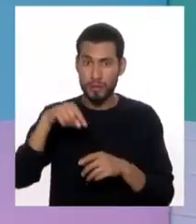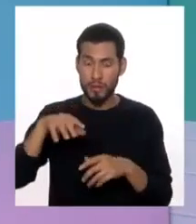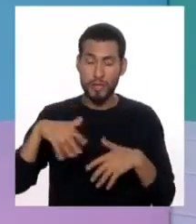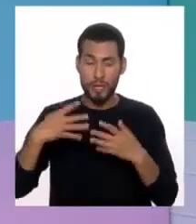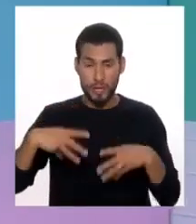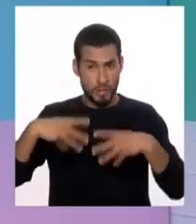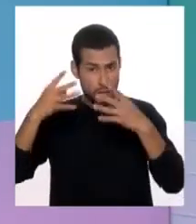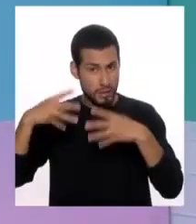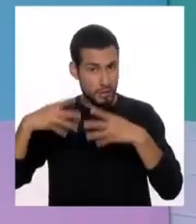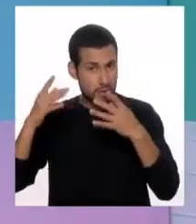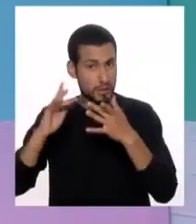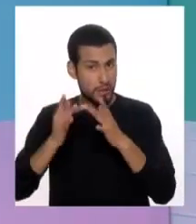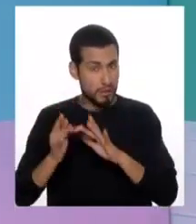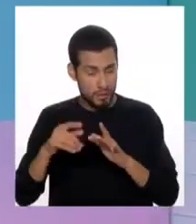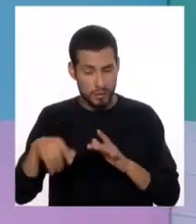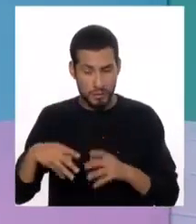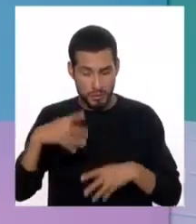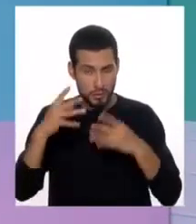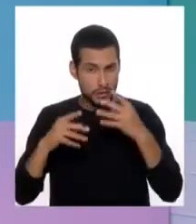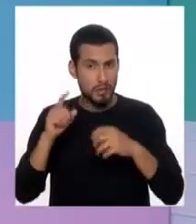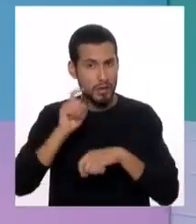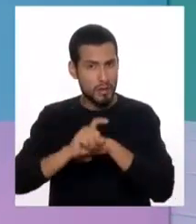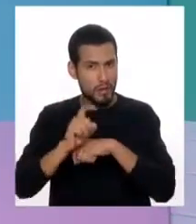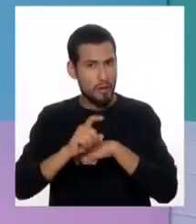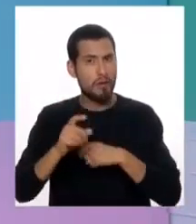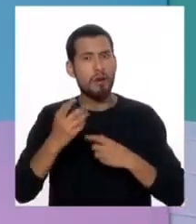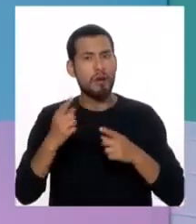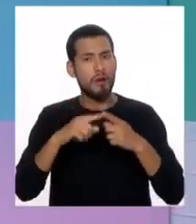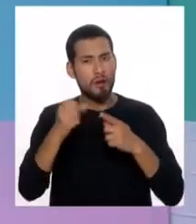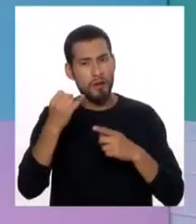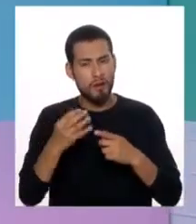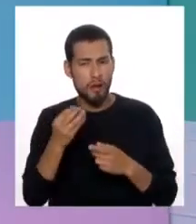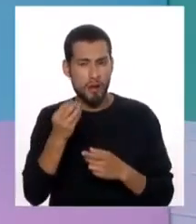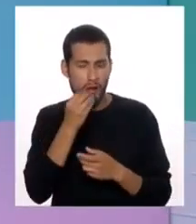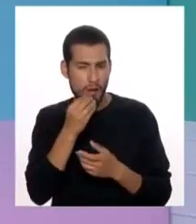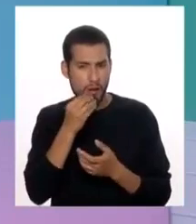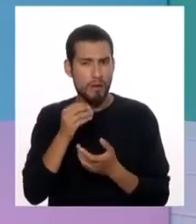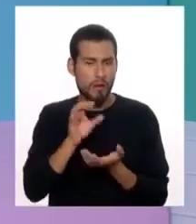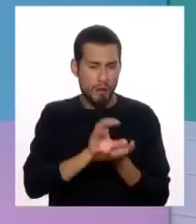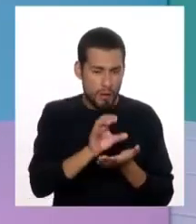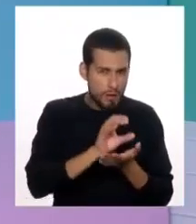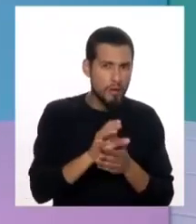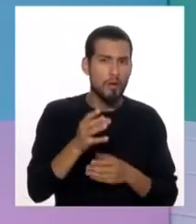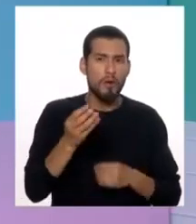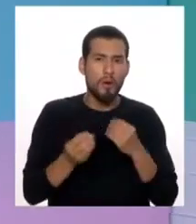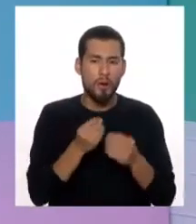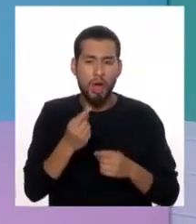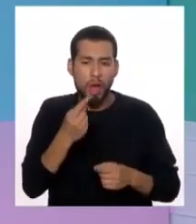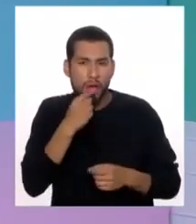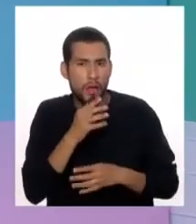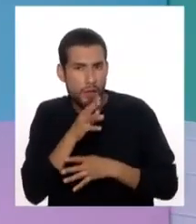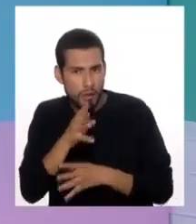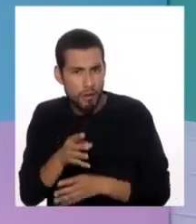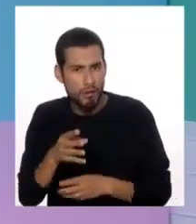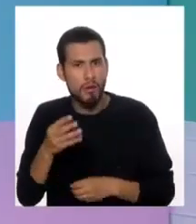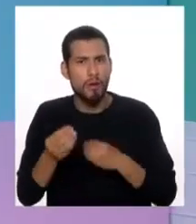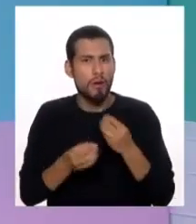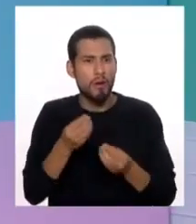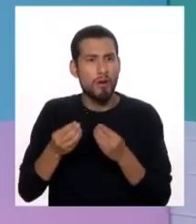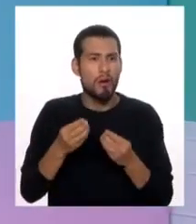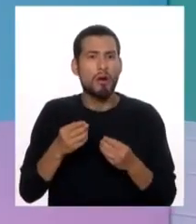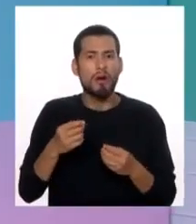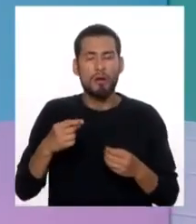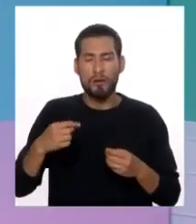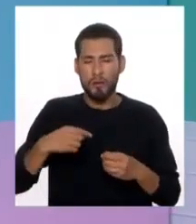les enseñan determinadas dietas, técnicas de cómo vomitar, técnicas de cómo